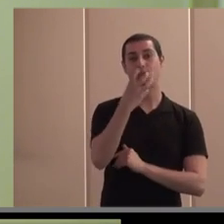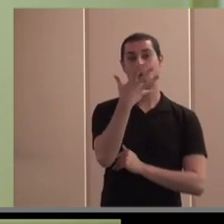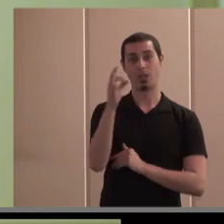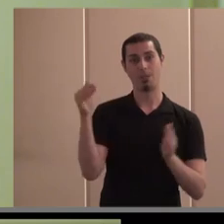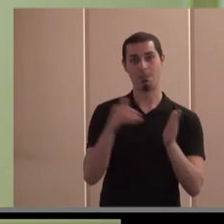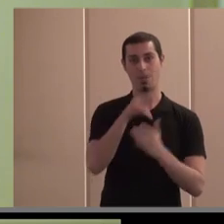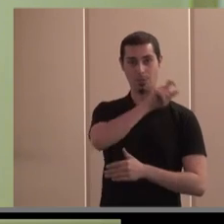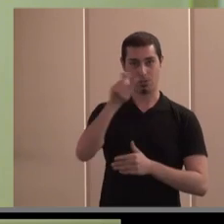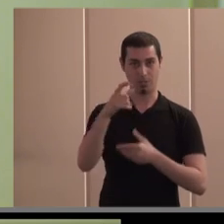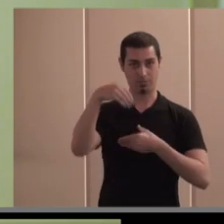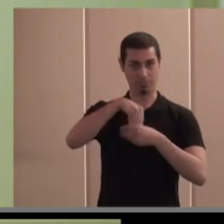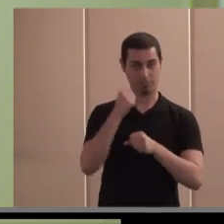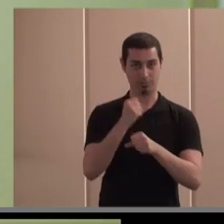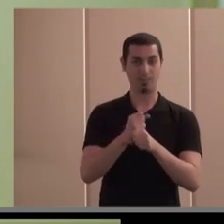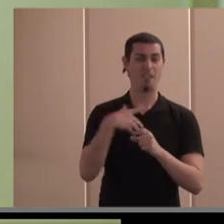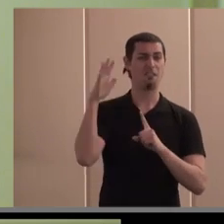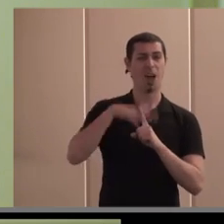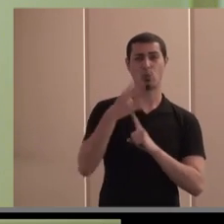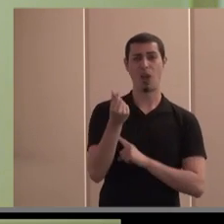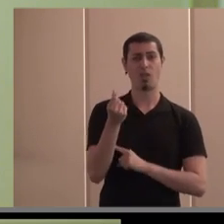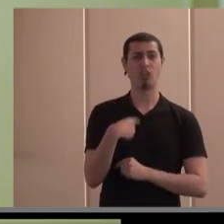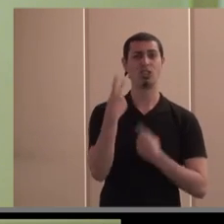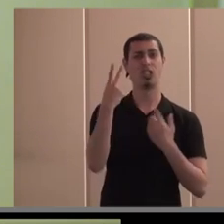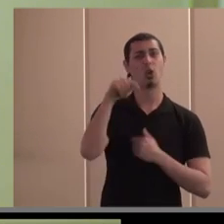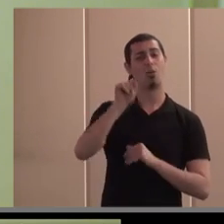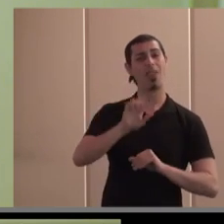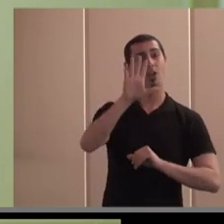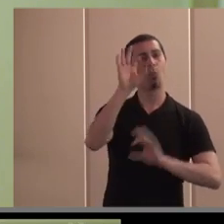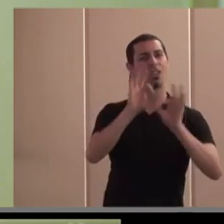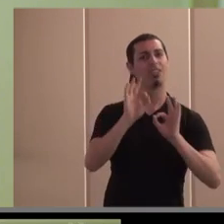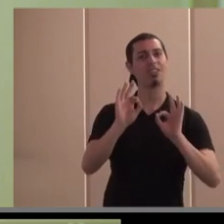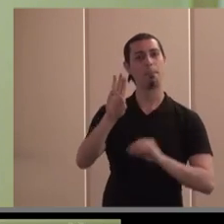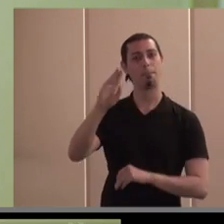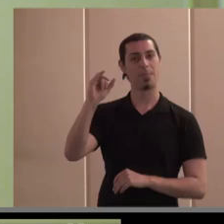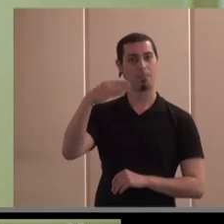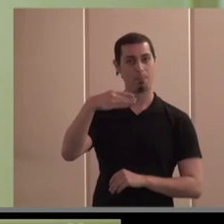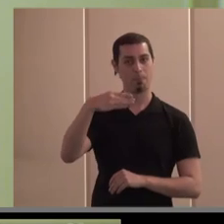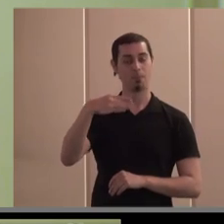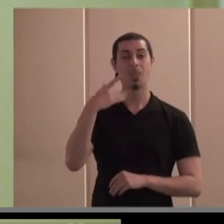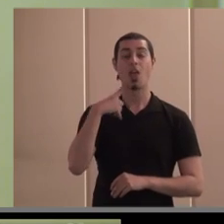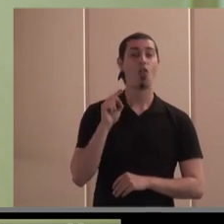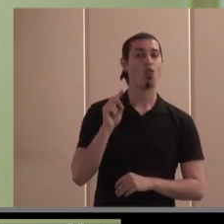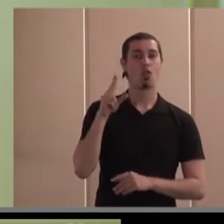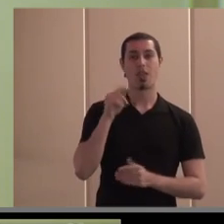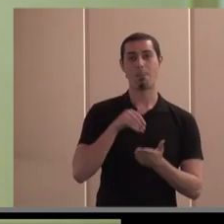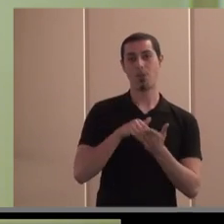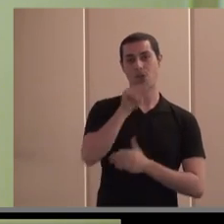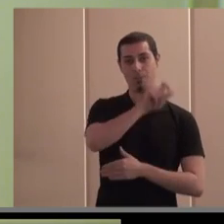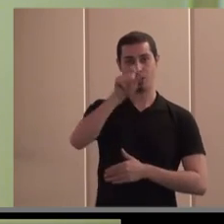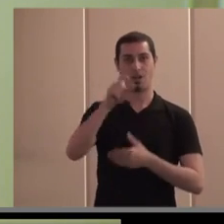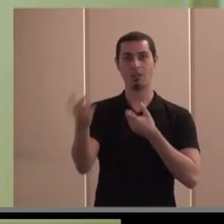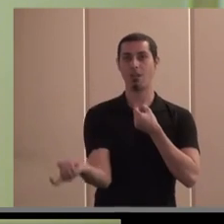puestos de trabajo con una facturación cercana al 7,5% del PIB y que hay 12 millones de personas